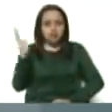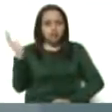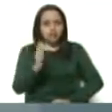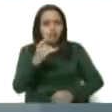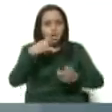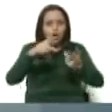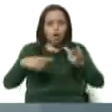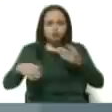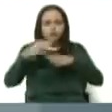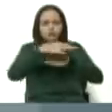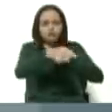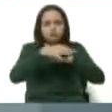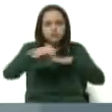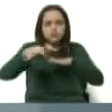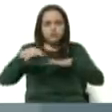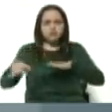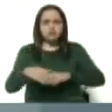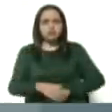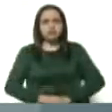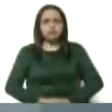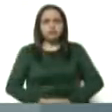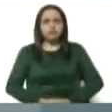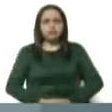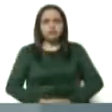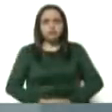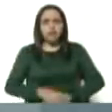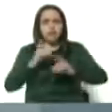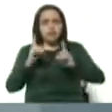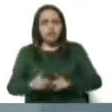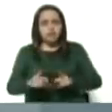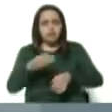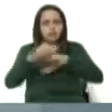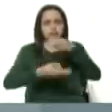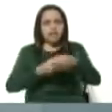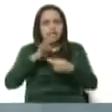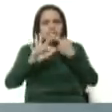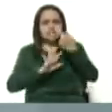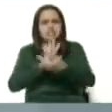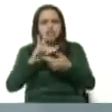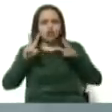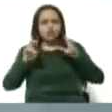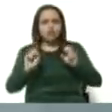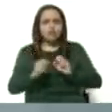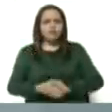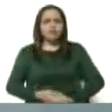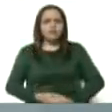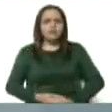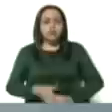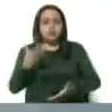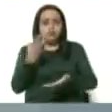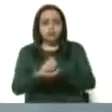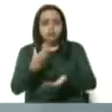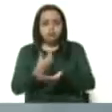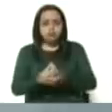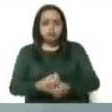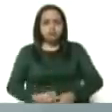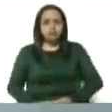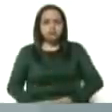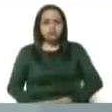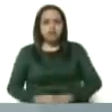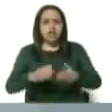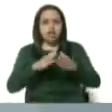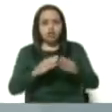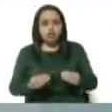otros municipios. Debemos reportar también cinco nuevos casos en el estado de Monagas, todos ellos de la ciudad